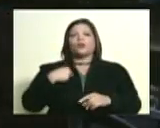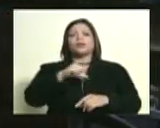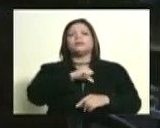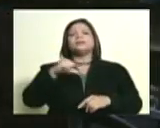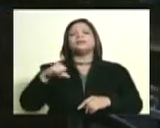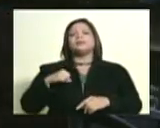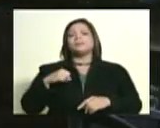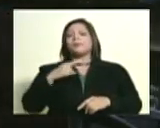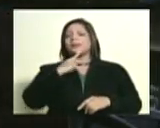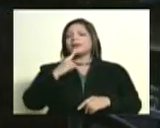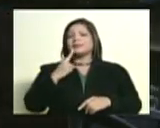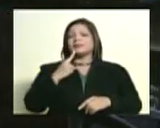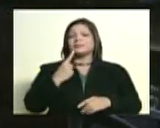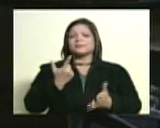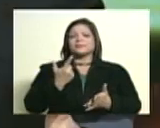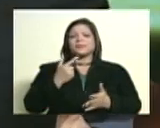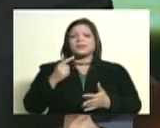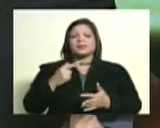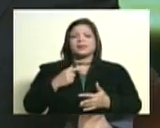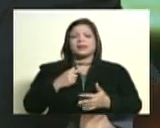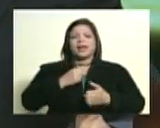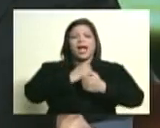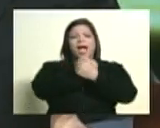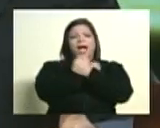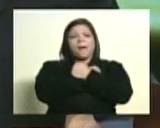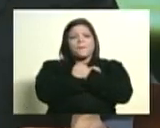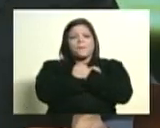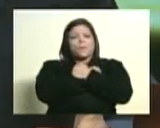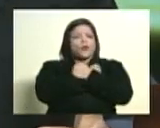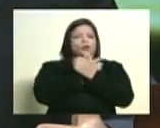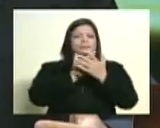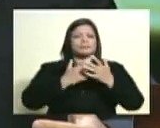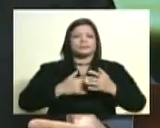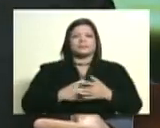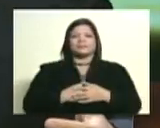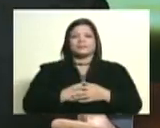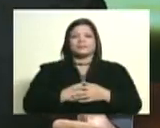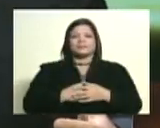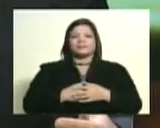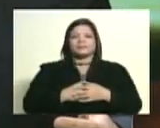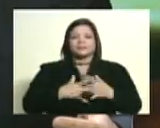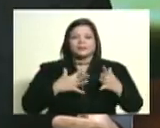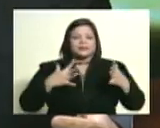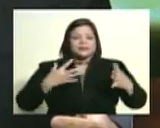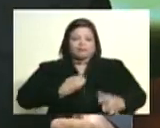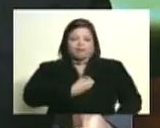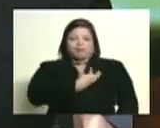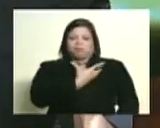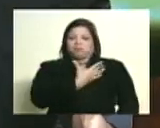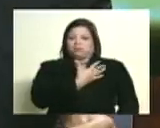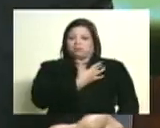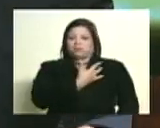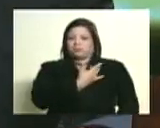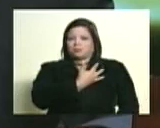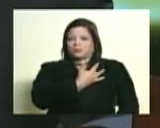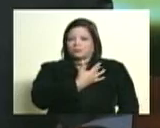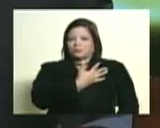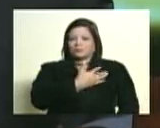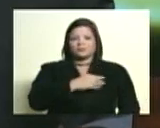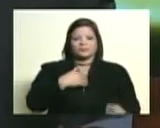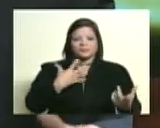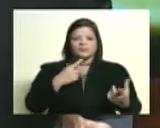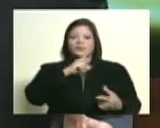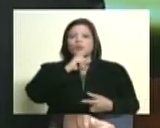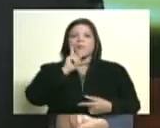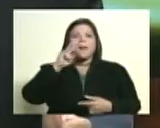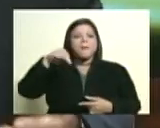libertador ¿por qué siendo ese amor tan frenético el que tuvo Bolívar con